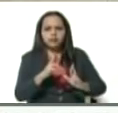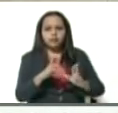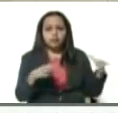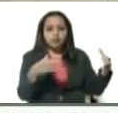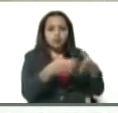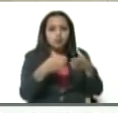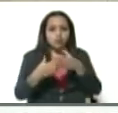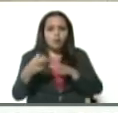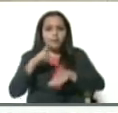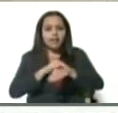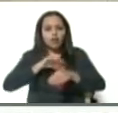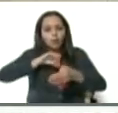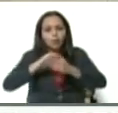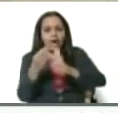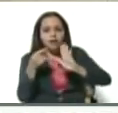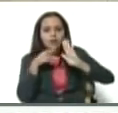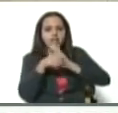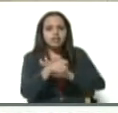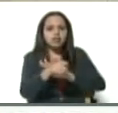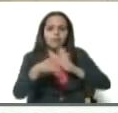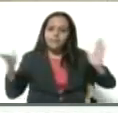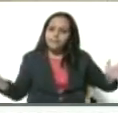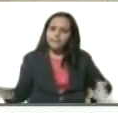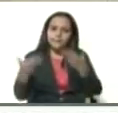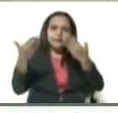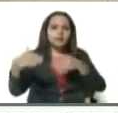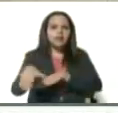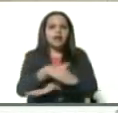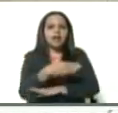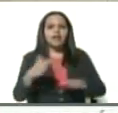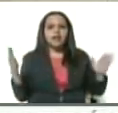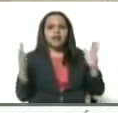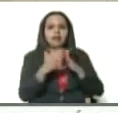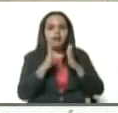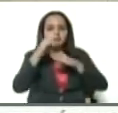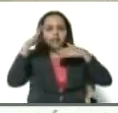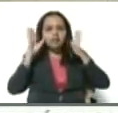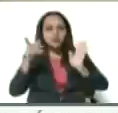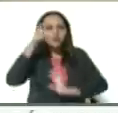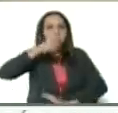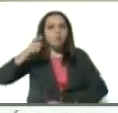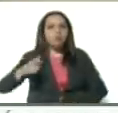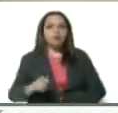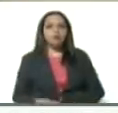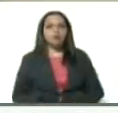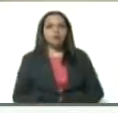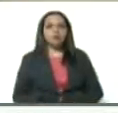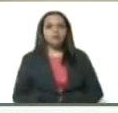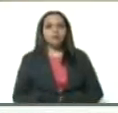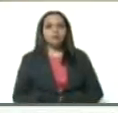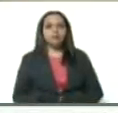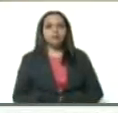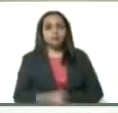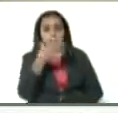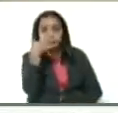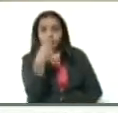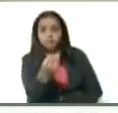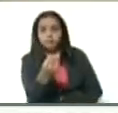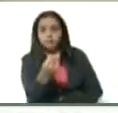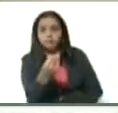médicas de barrio adentro, a la calle, a las casas, a la atención del pueblo. ¿Entendido?